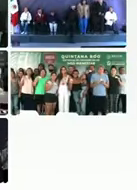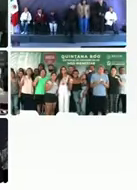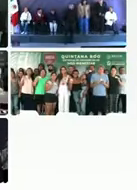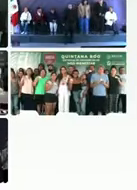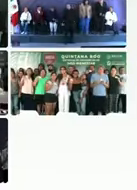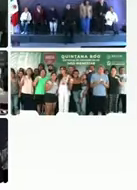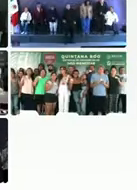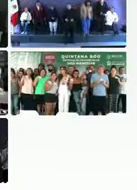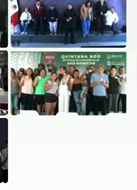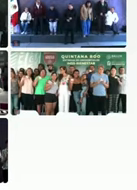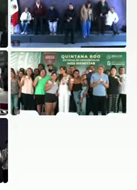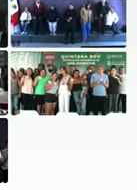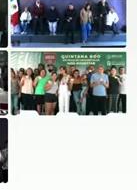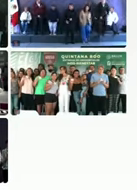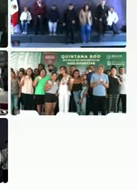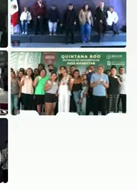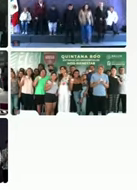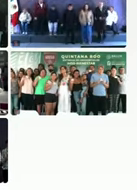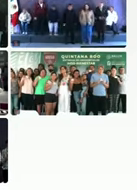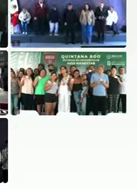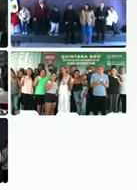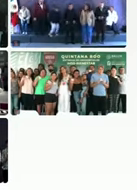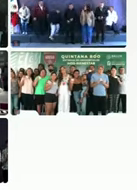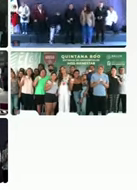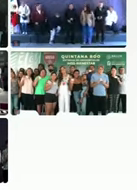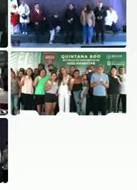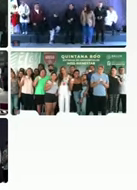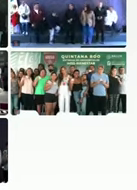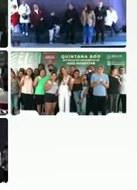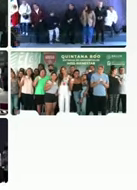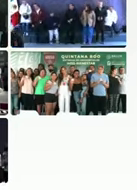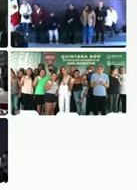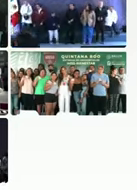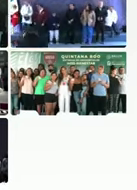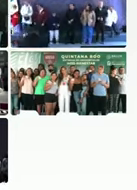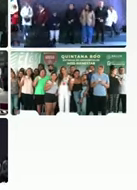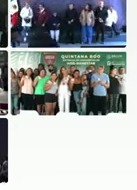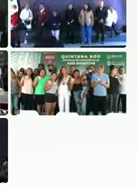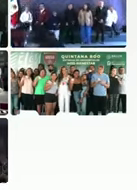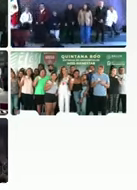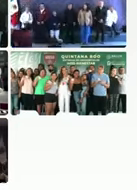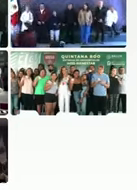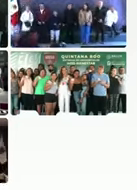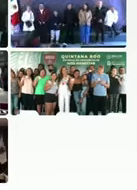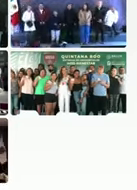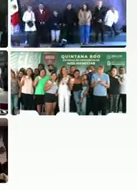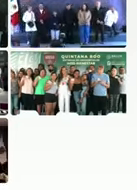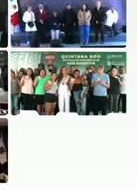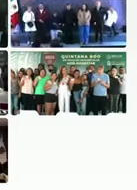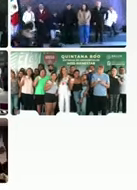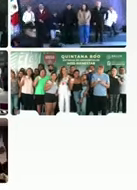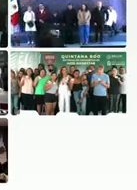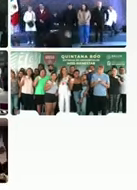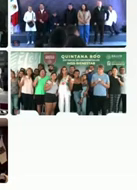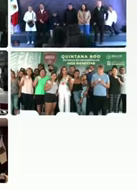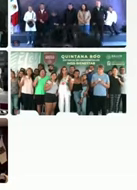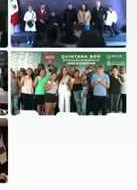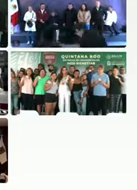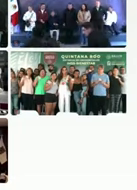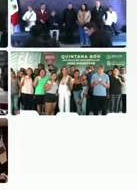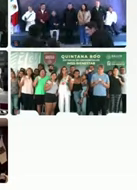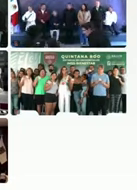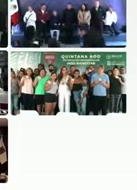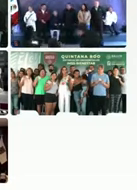California Sur, en fin, en los 23 estados de IMSS-Bienestar, ahí los podemos ver a todos. Y a quienes